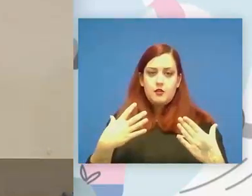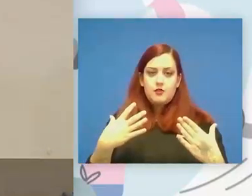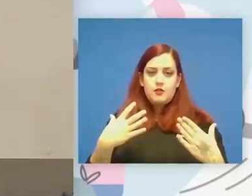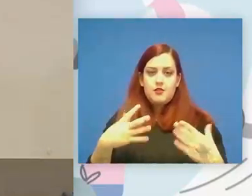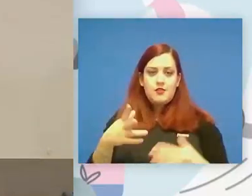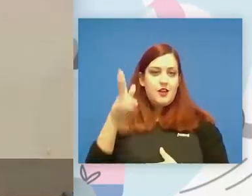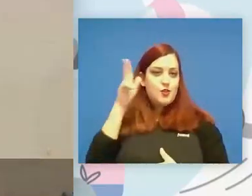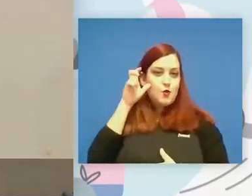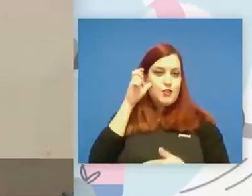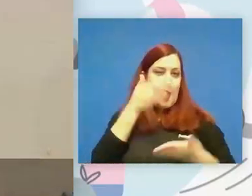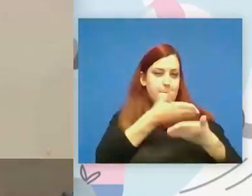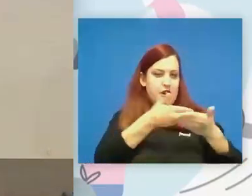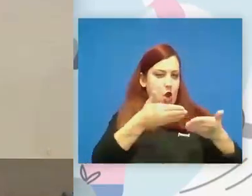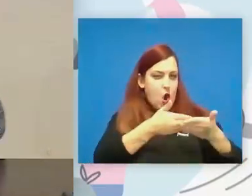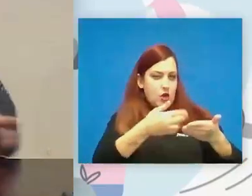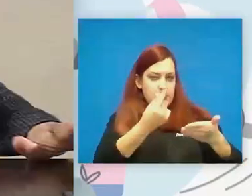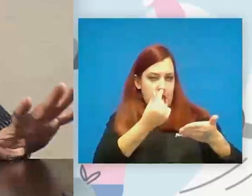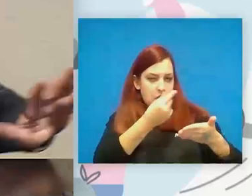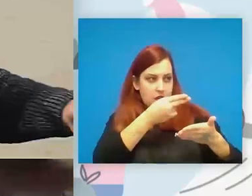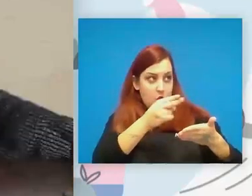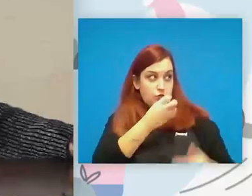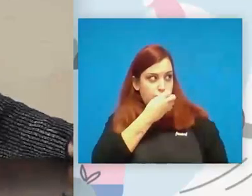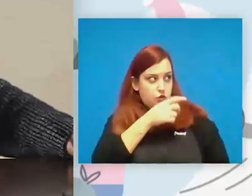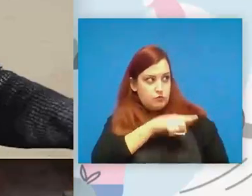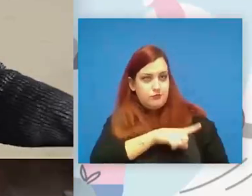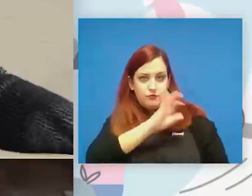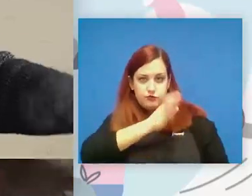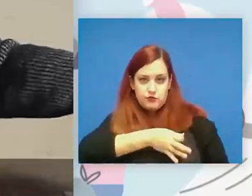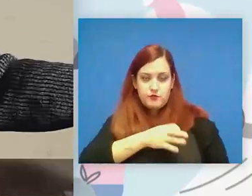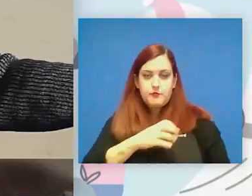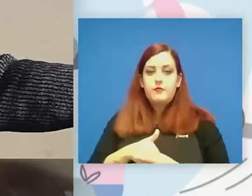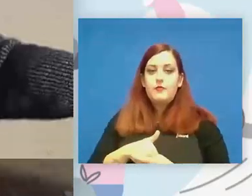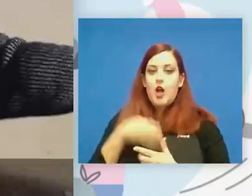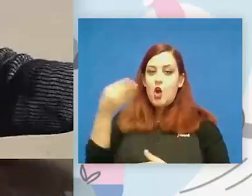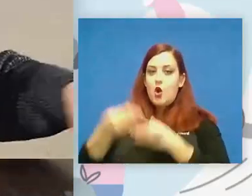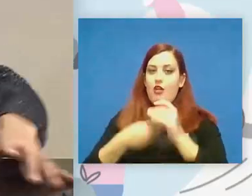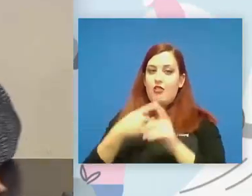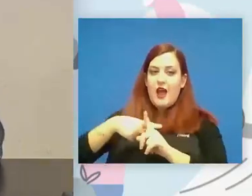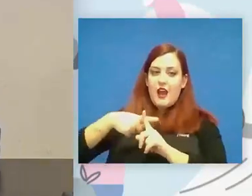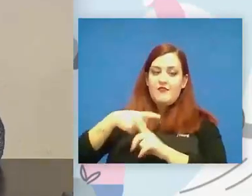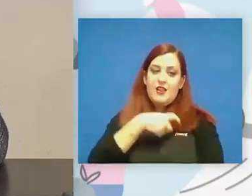de Aitor esto está muy bien también oyes todo todo lo que están haciendo a nivel de de